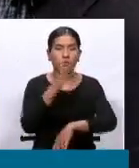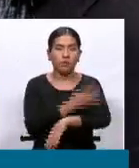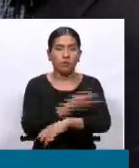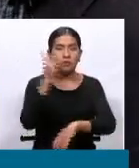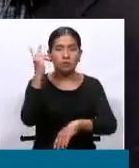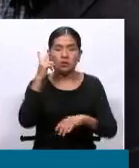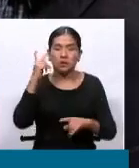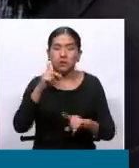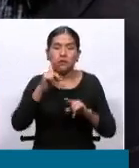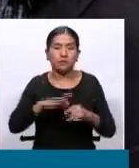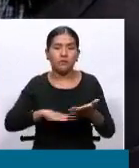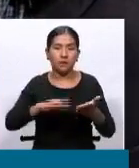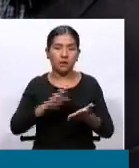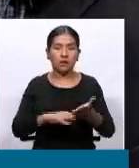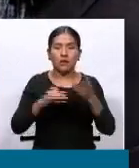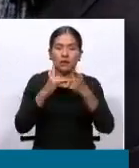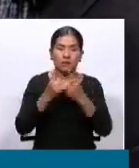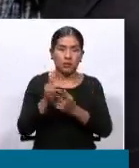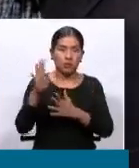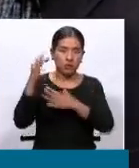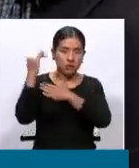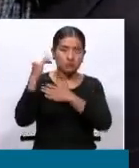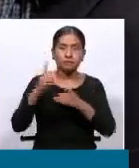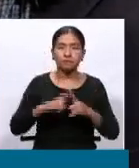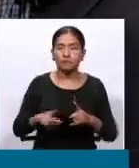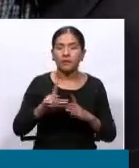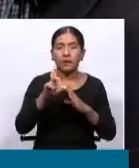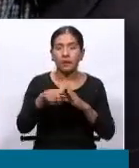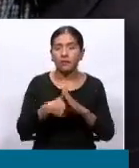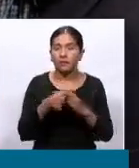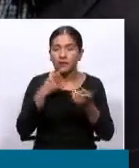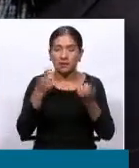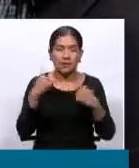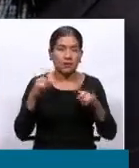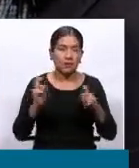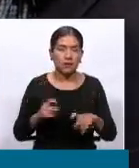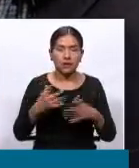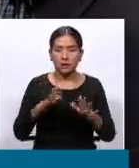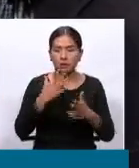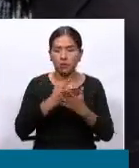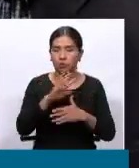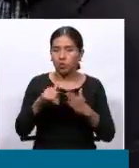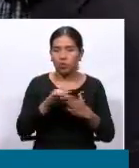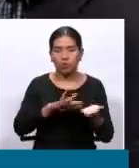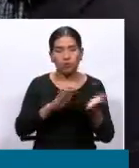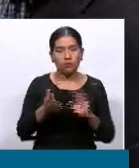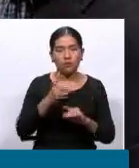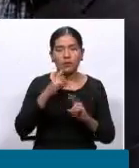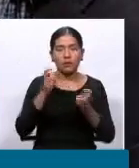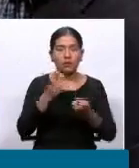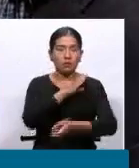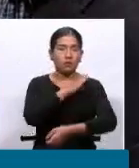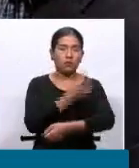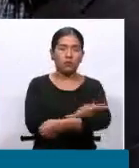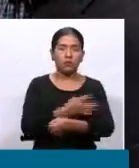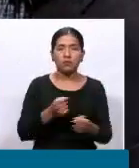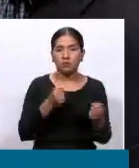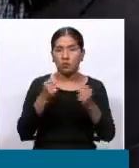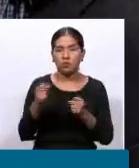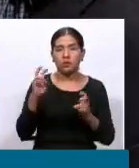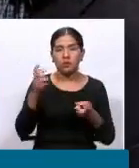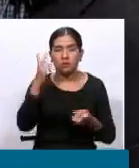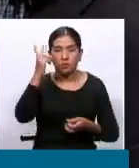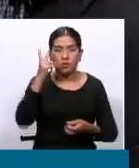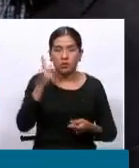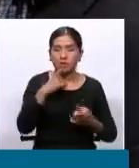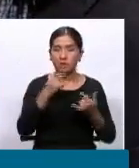departamental en Santa Cruz, pero que detrás tiene al más como segunda fuerza política. De esos dos escaños parlamentarios